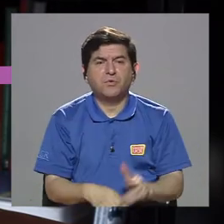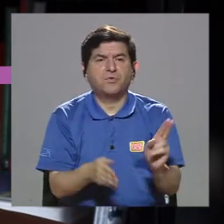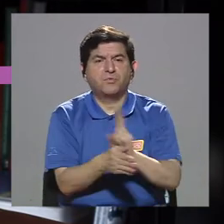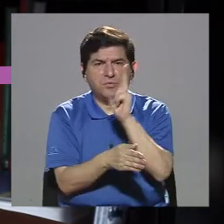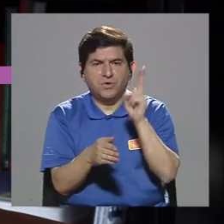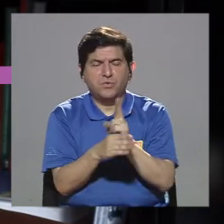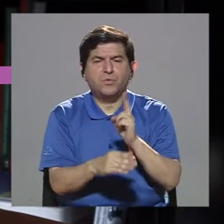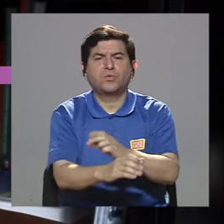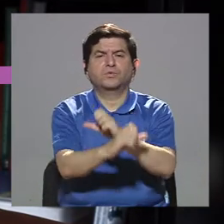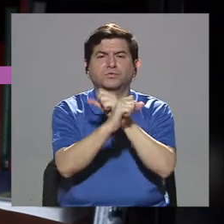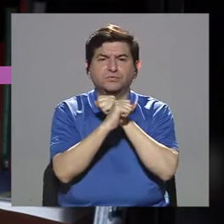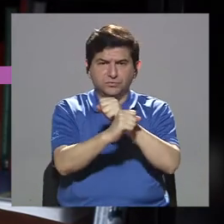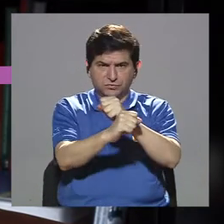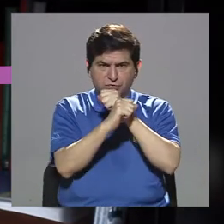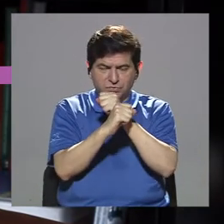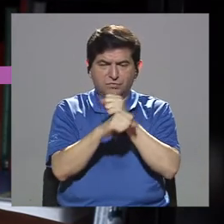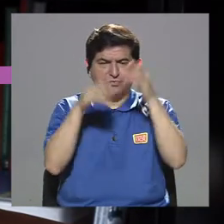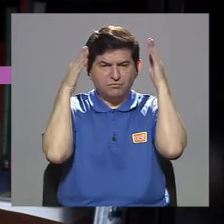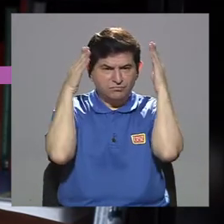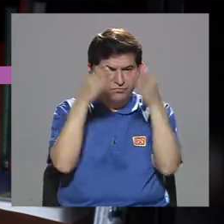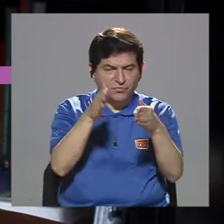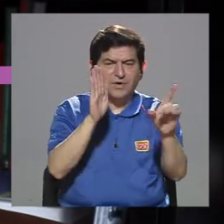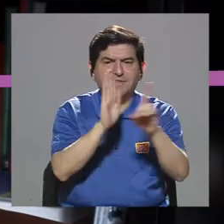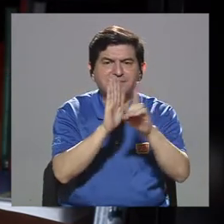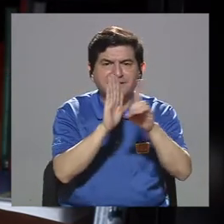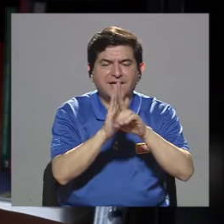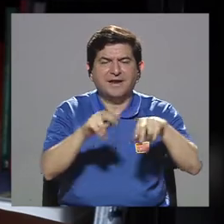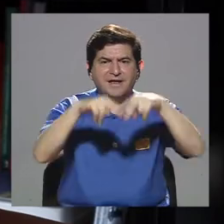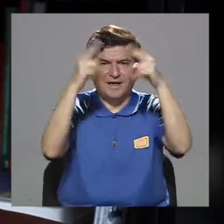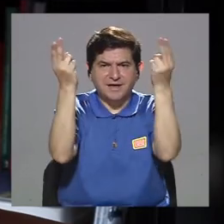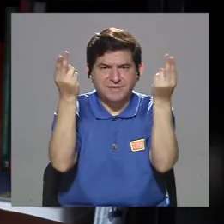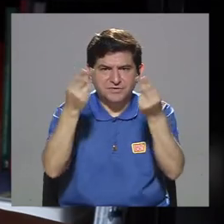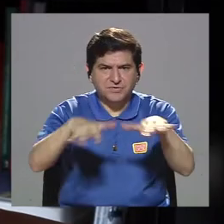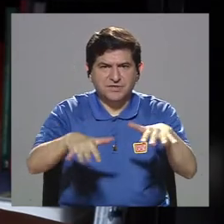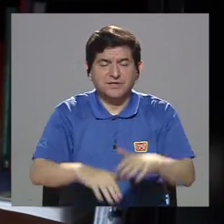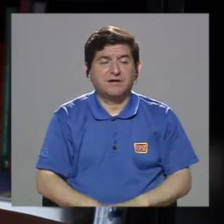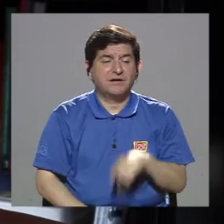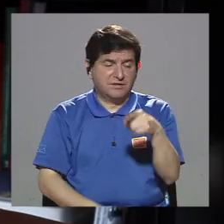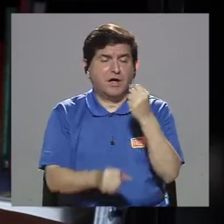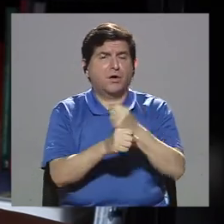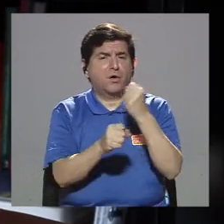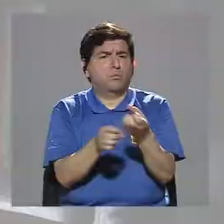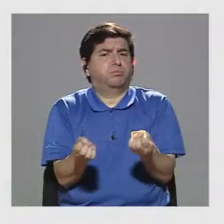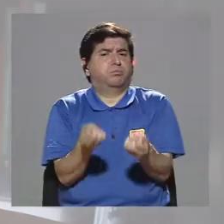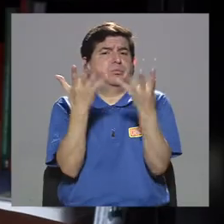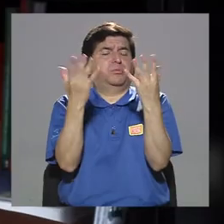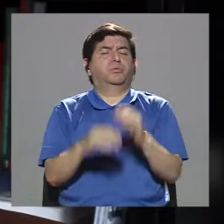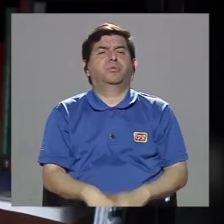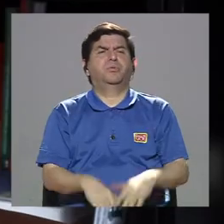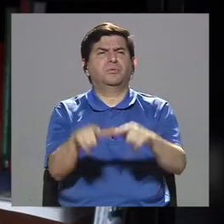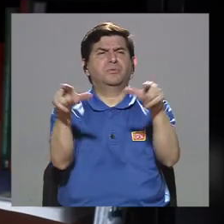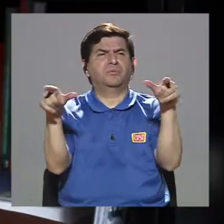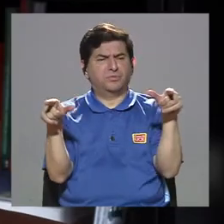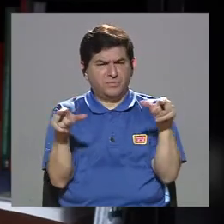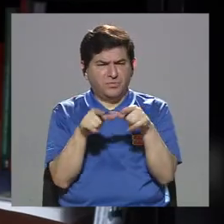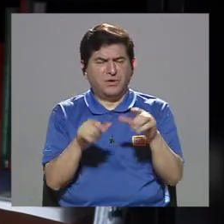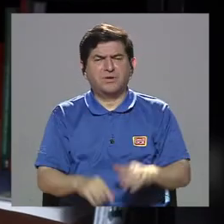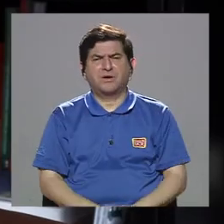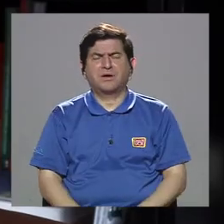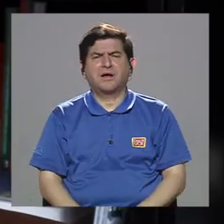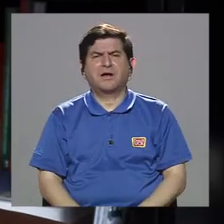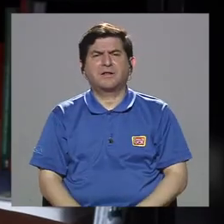un uso seguro y enfocados en los derechos de la Internet. Por ahí los esfuerzos son múltiples. Hay una página de la